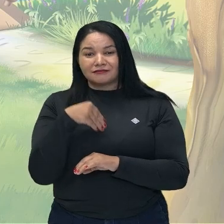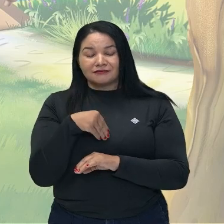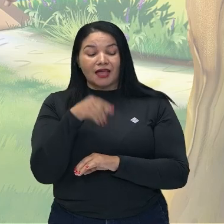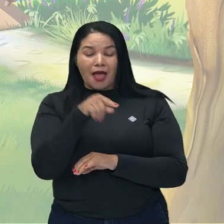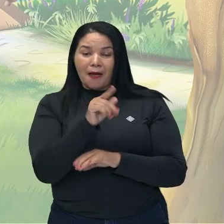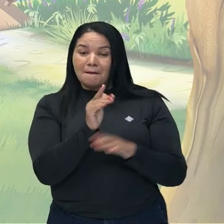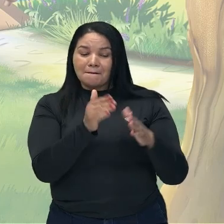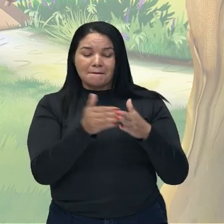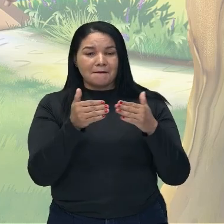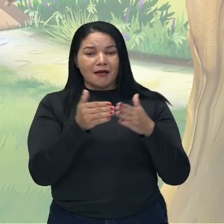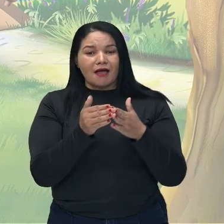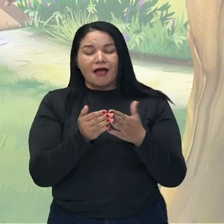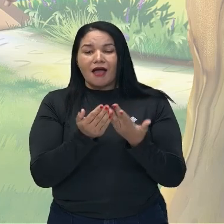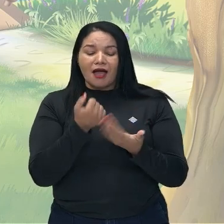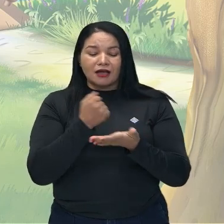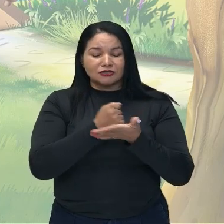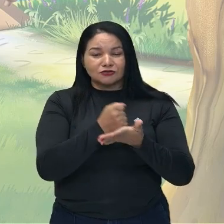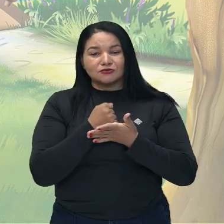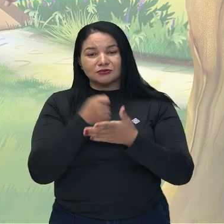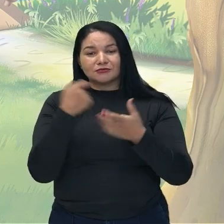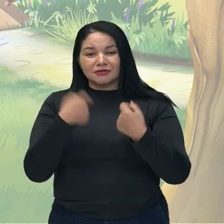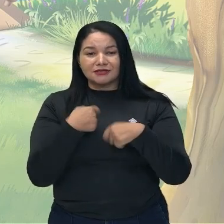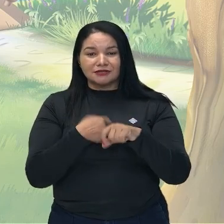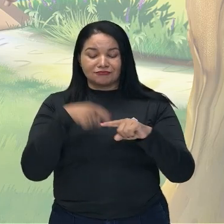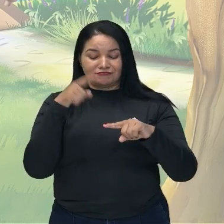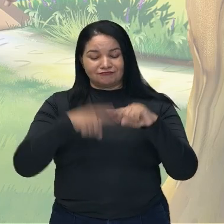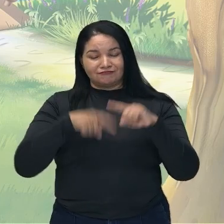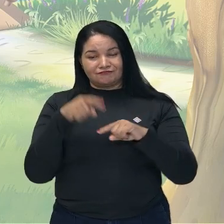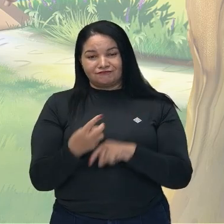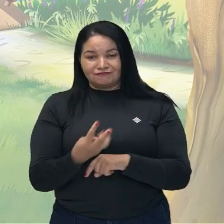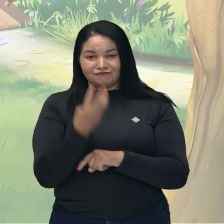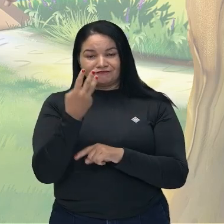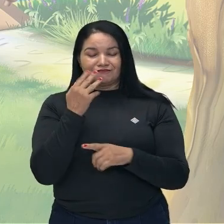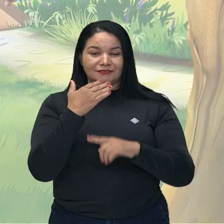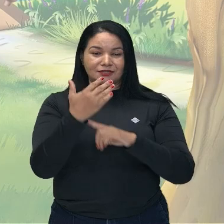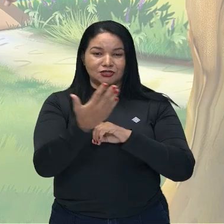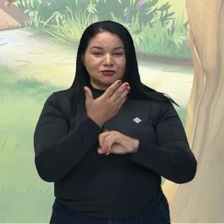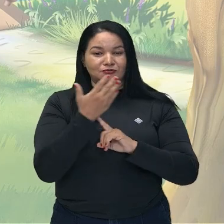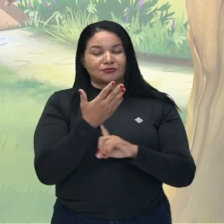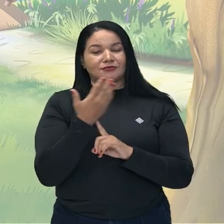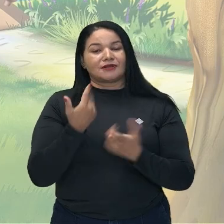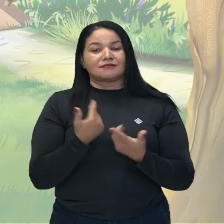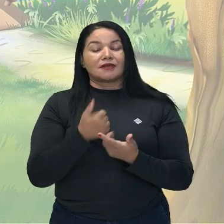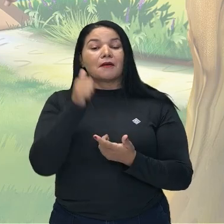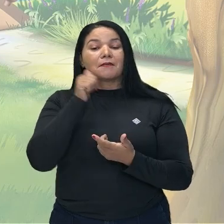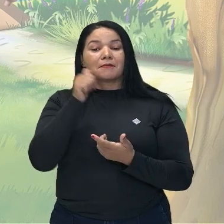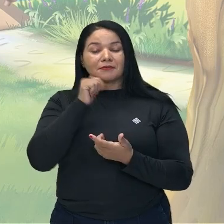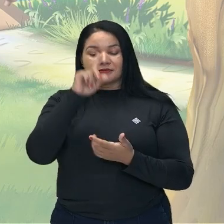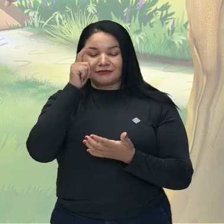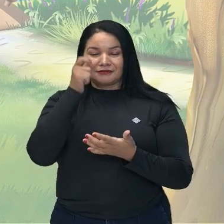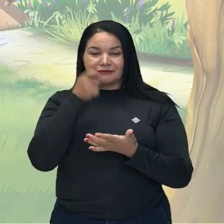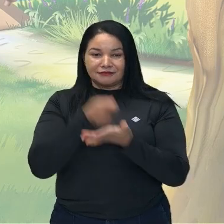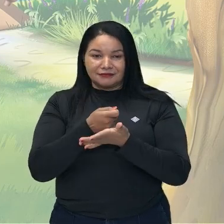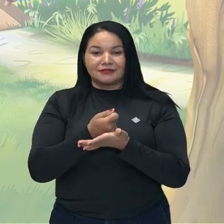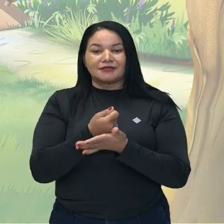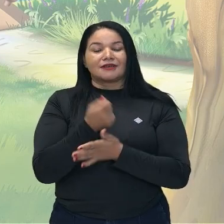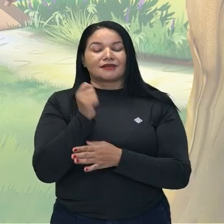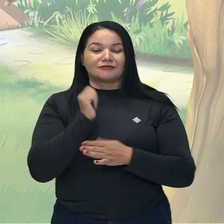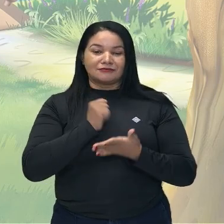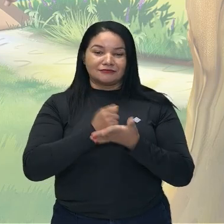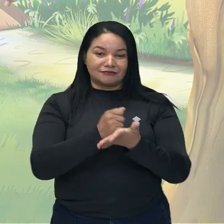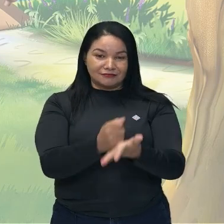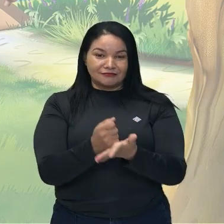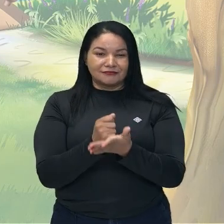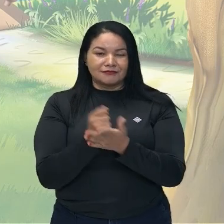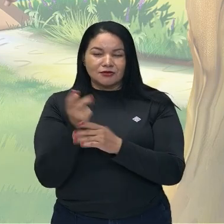ayuda. Y ella necesita encontrar tres objetos mágicos. A Alicia decide ayudar, busca, procura.